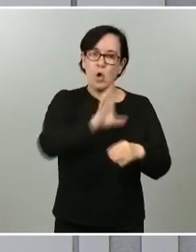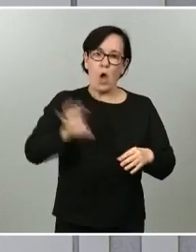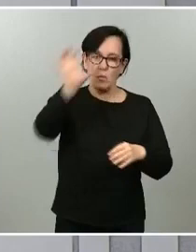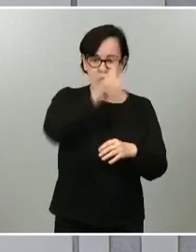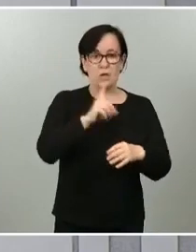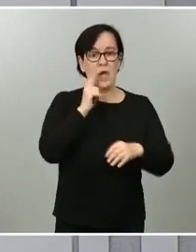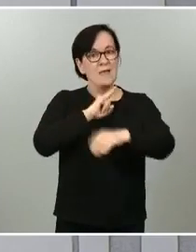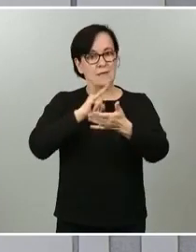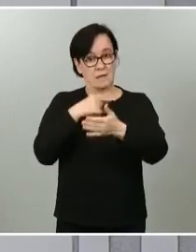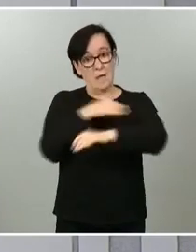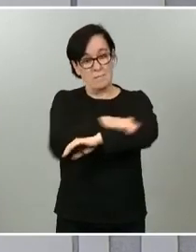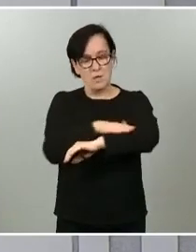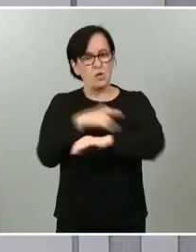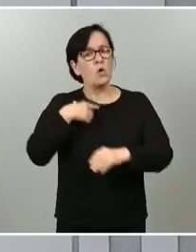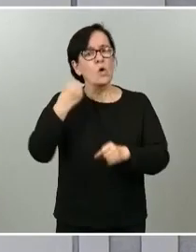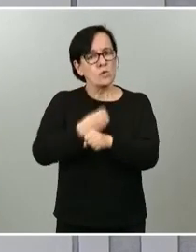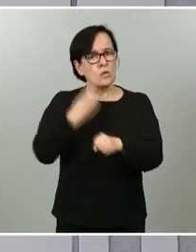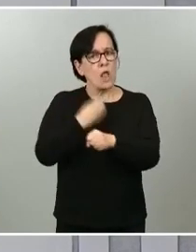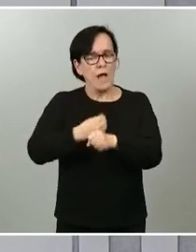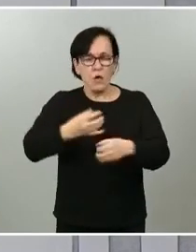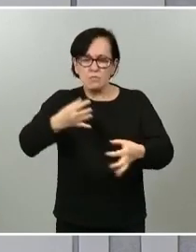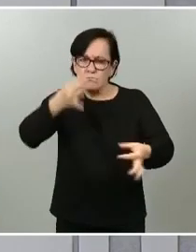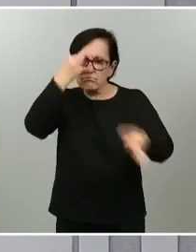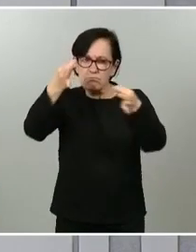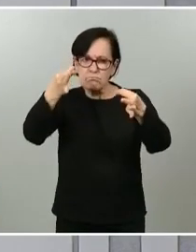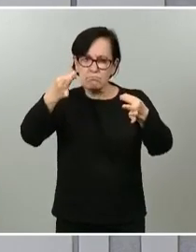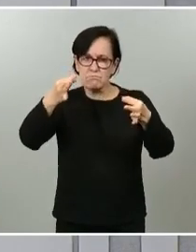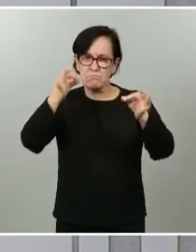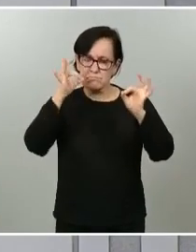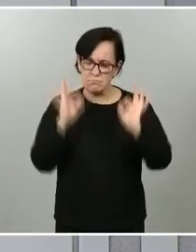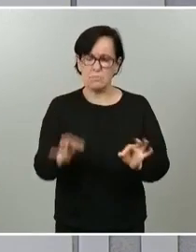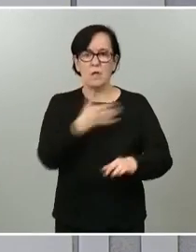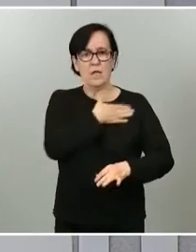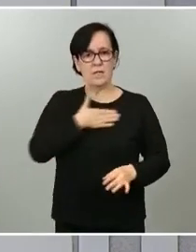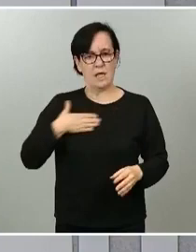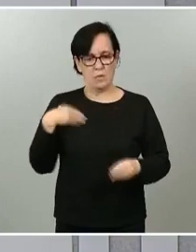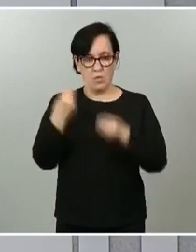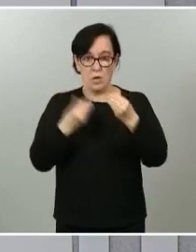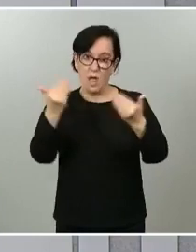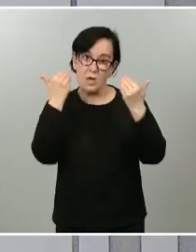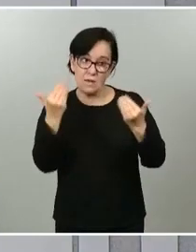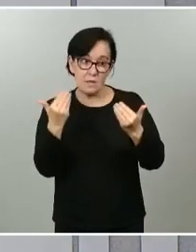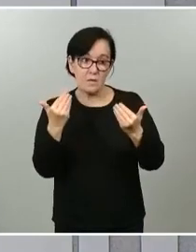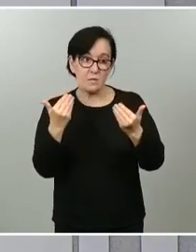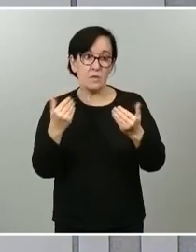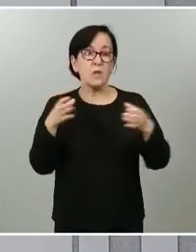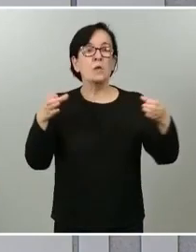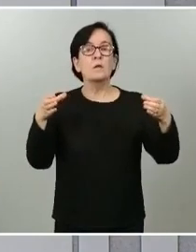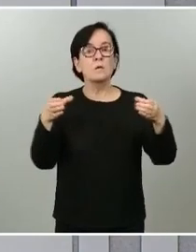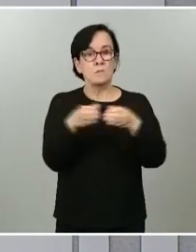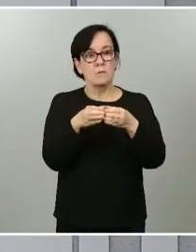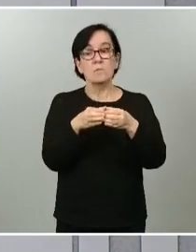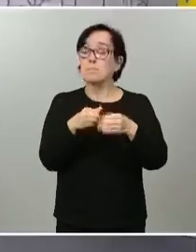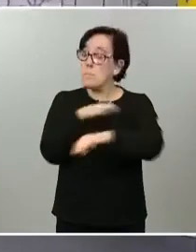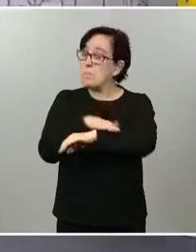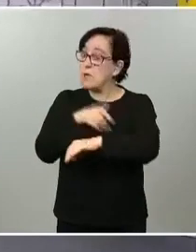en valor, que ha sido muy riguroso y que tenemos que agradecer y tenemos que dar las gracias al conjunto ministro de